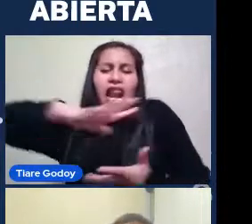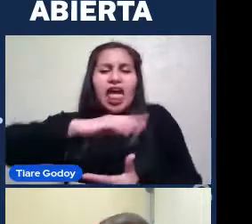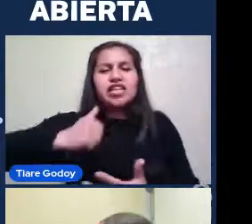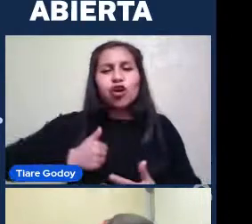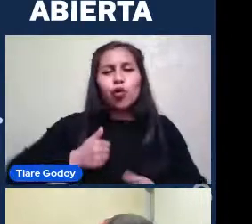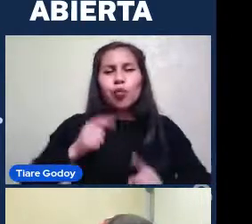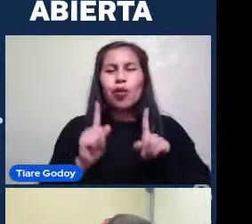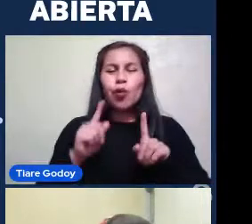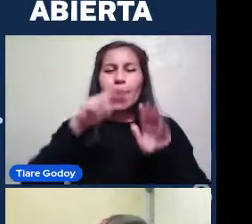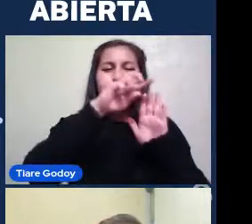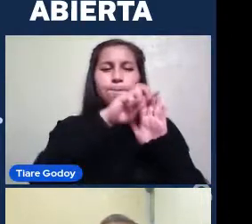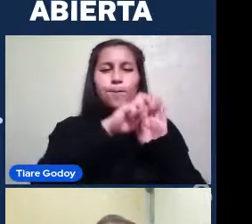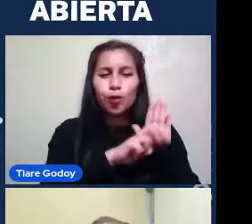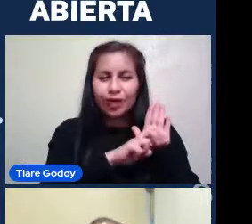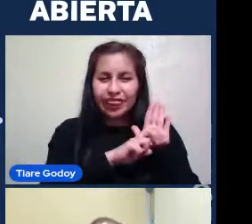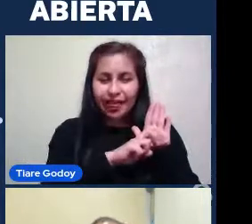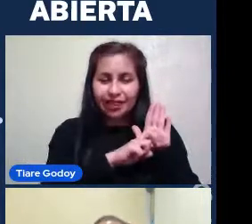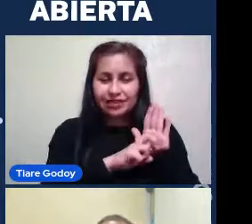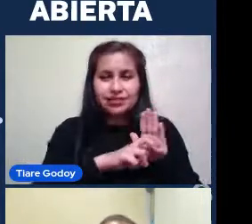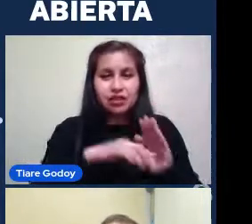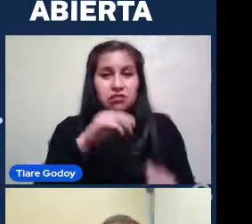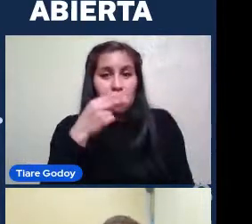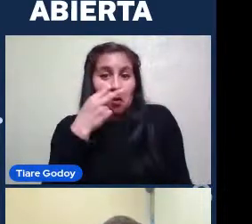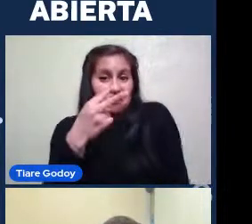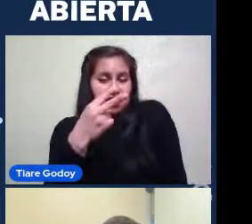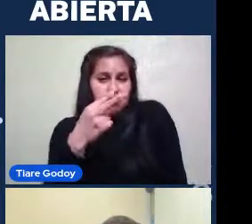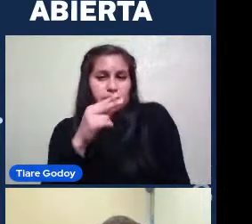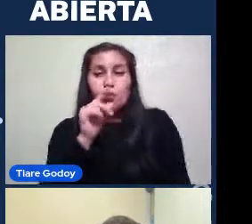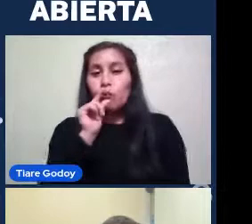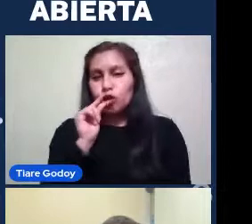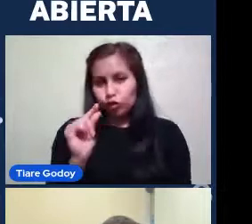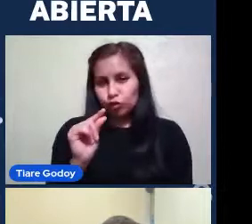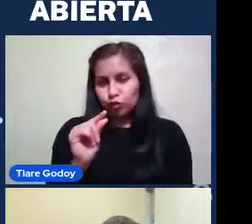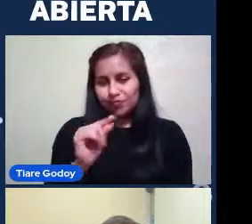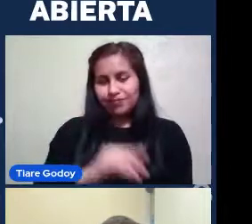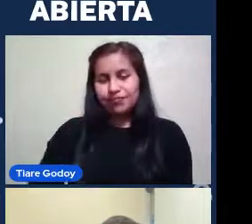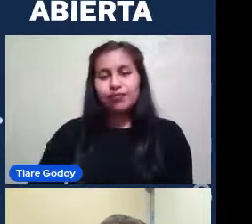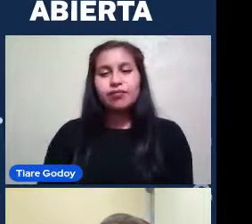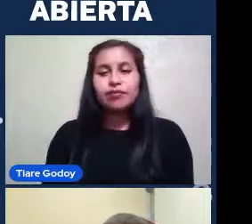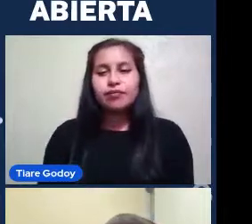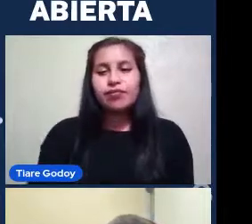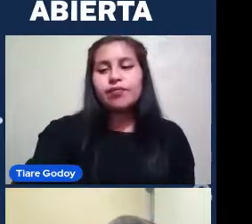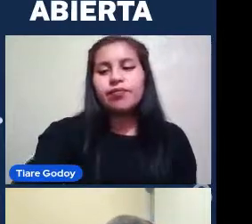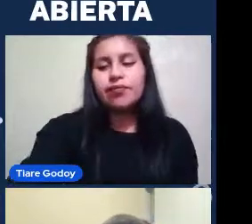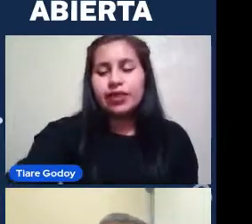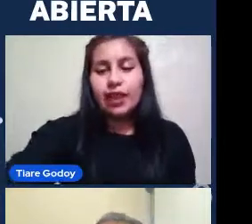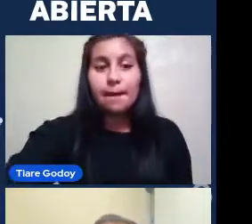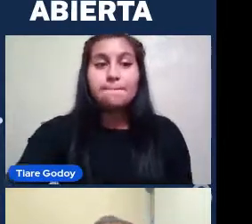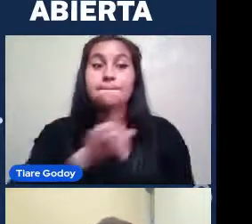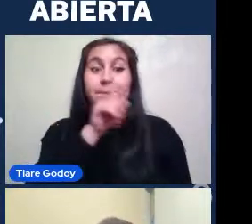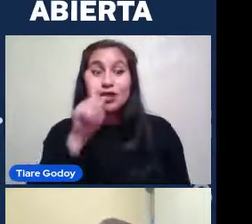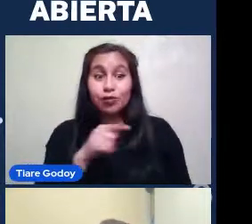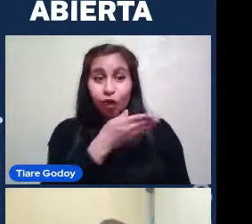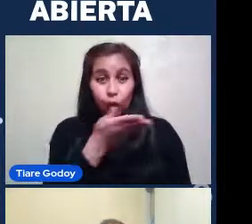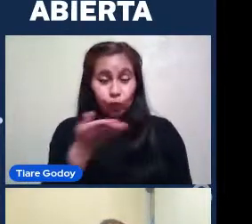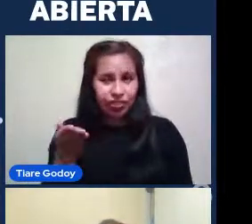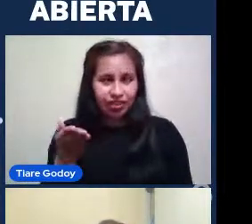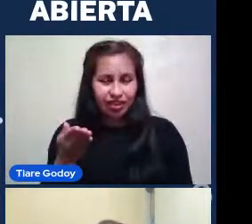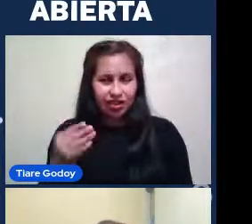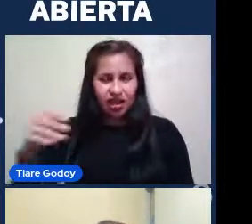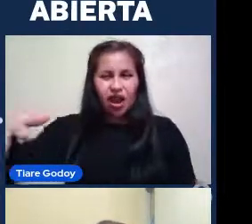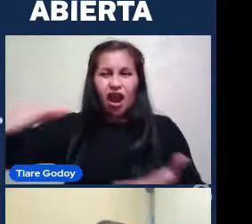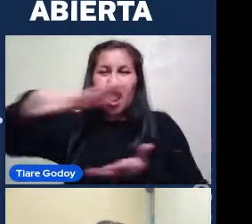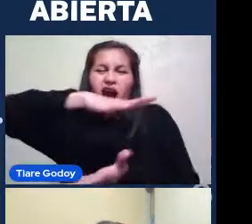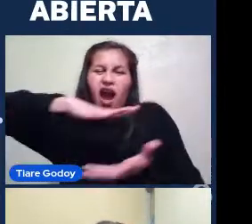propiedades que vamos a repasar en un momento. Pero antes de eso, va la pregunta para ustedes. ¿Qué es una galaxia?